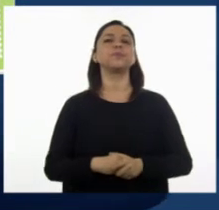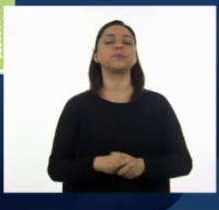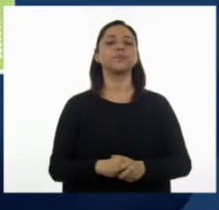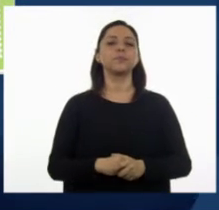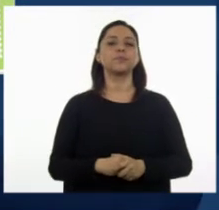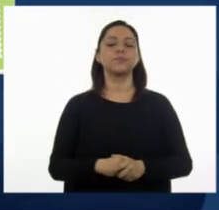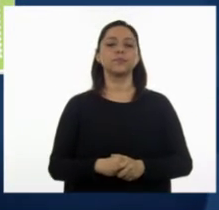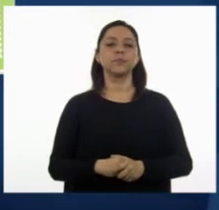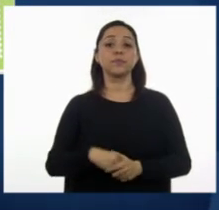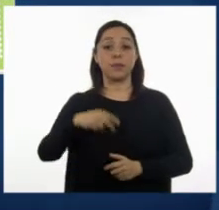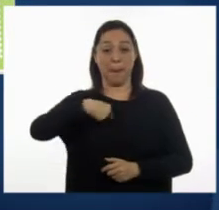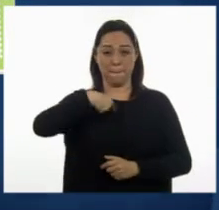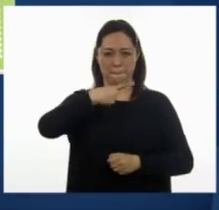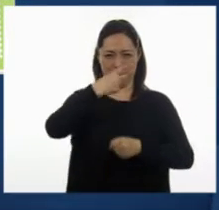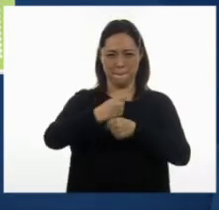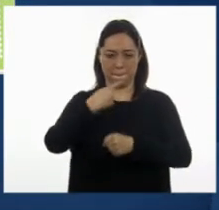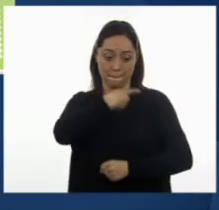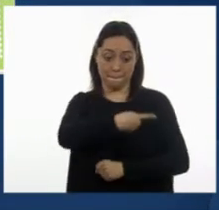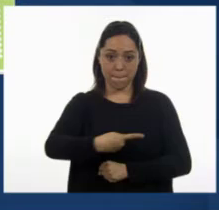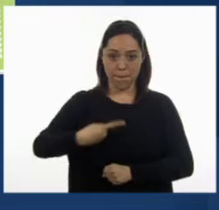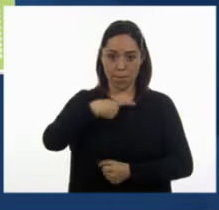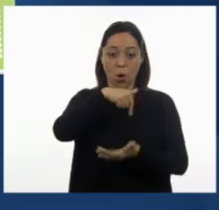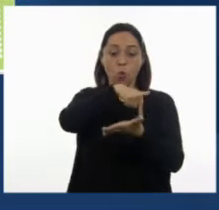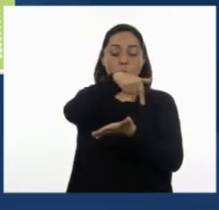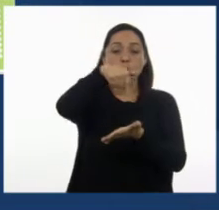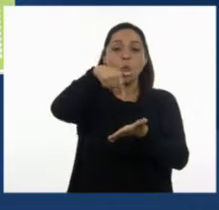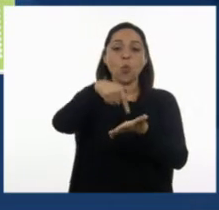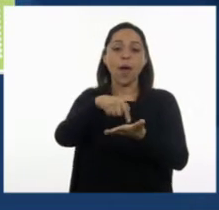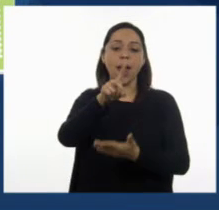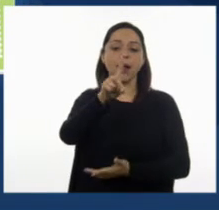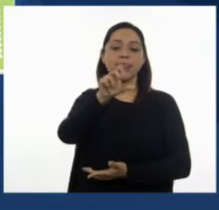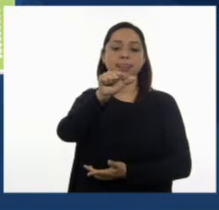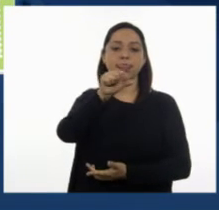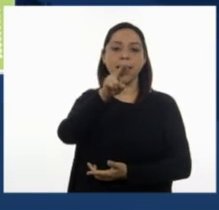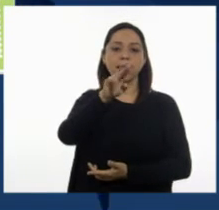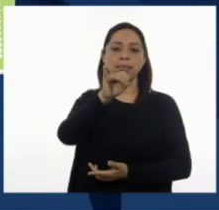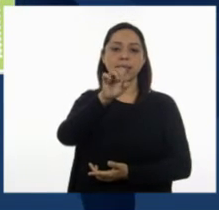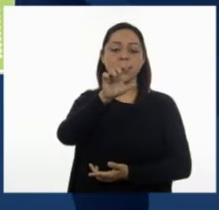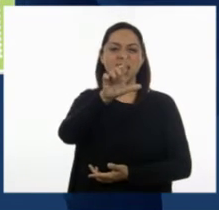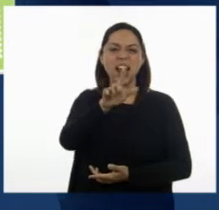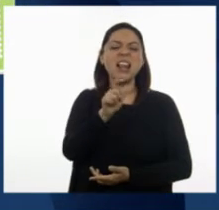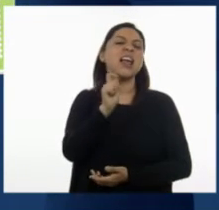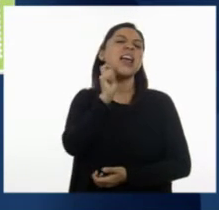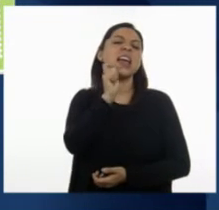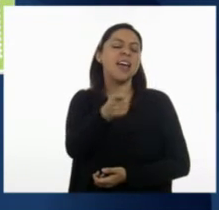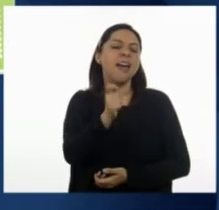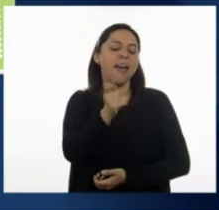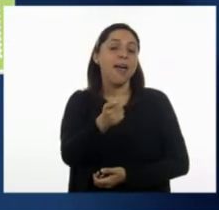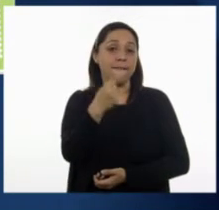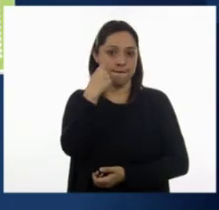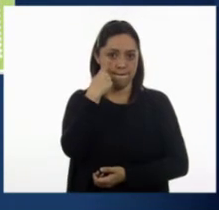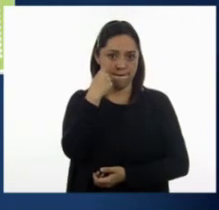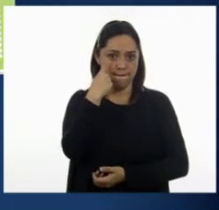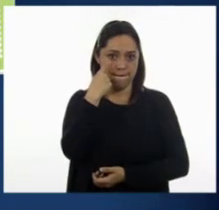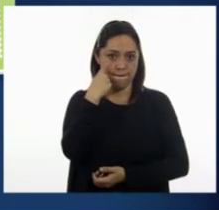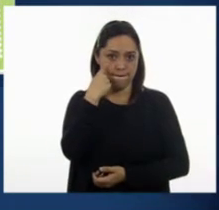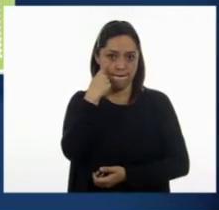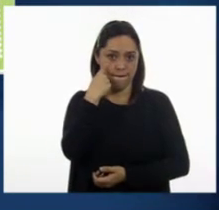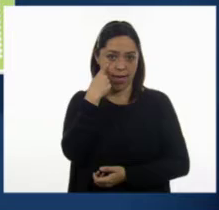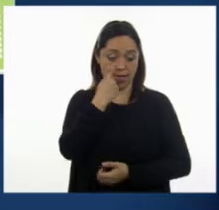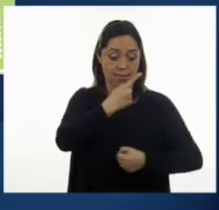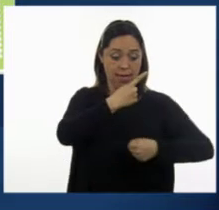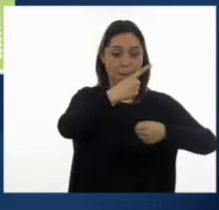que primero nos preguntaba por el lugar de Daniel, que nos indicaba que está en la segunda